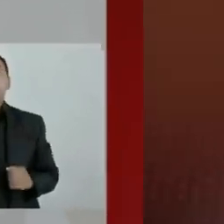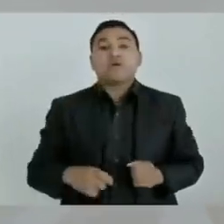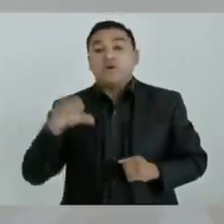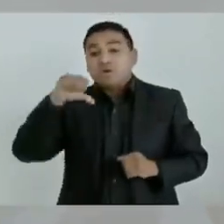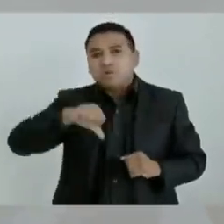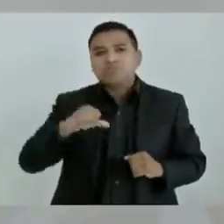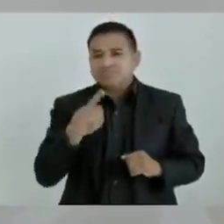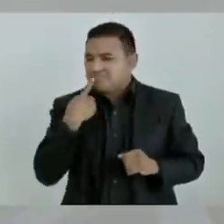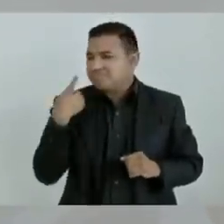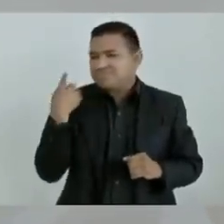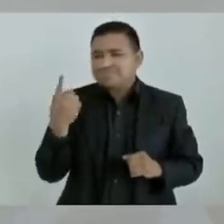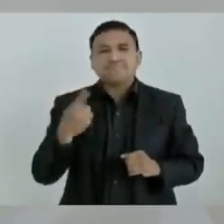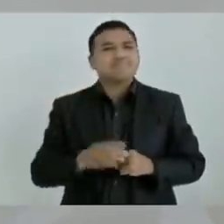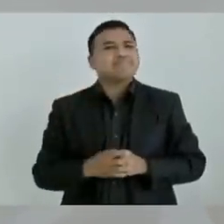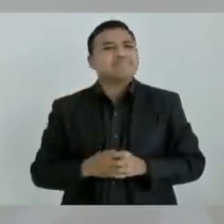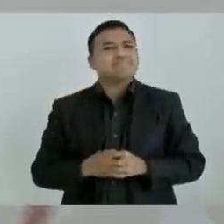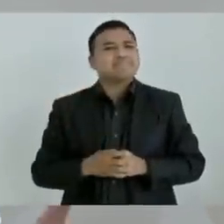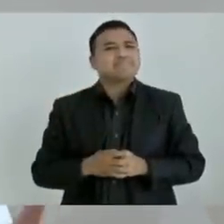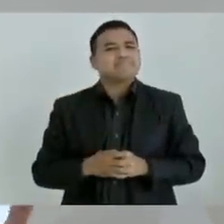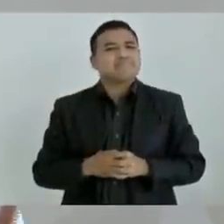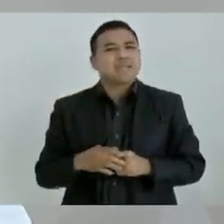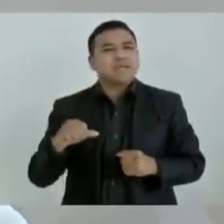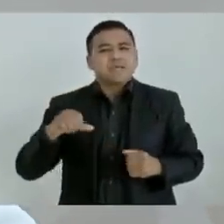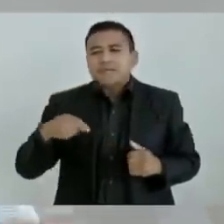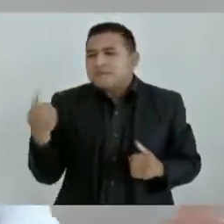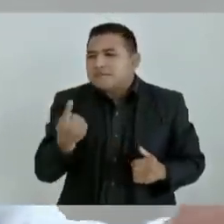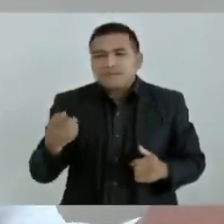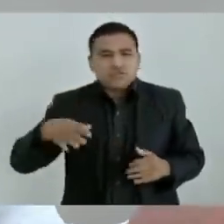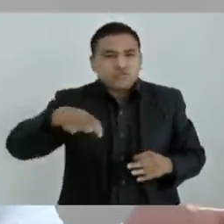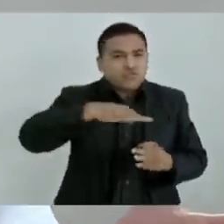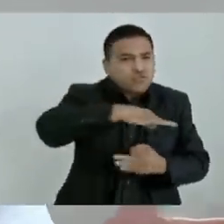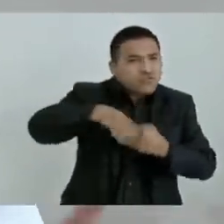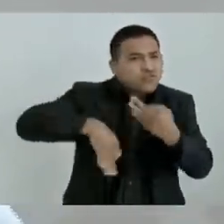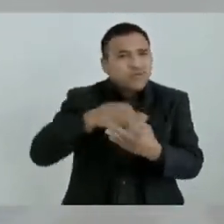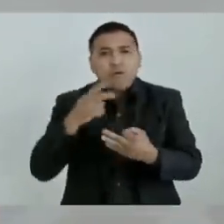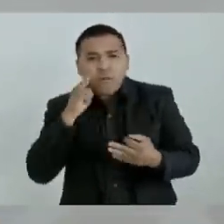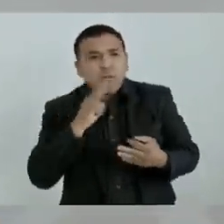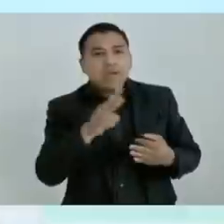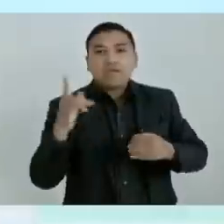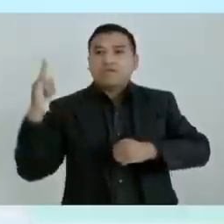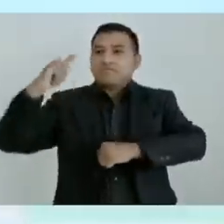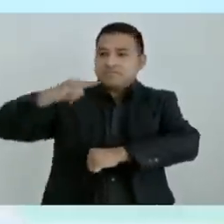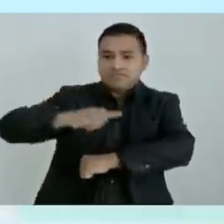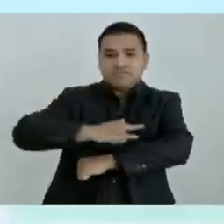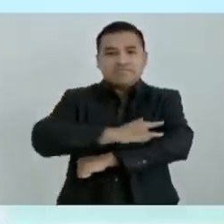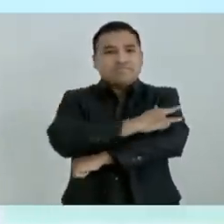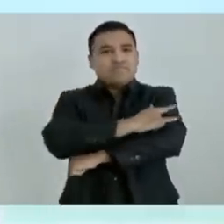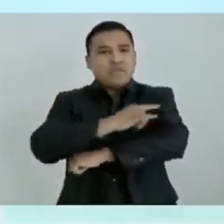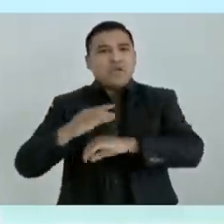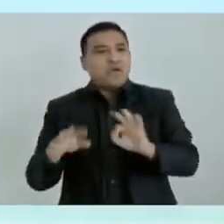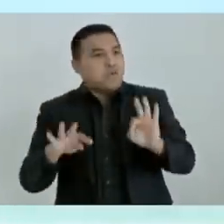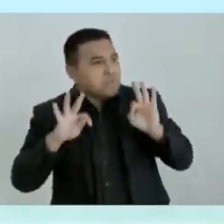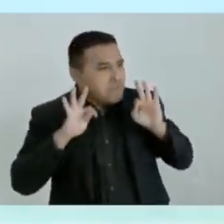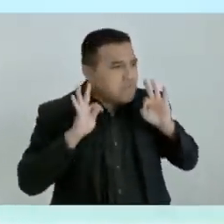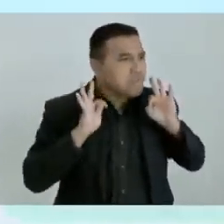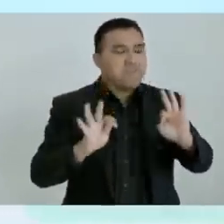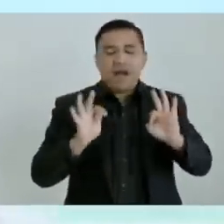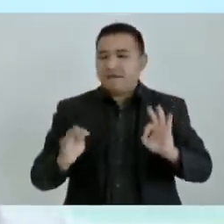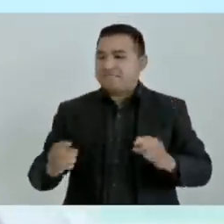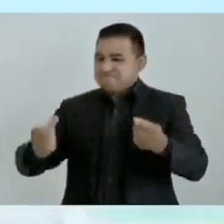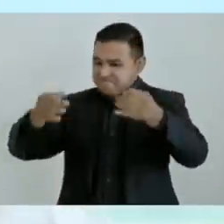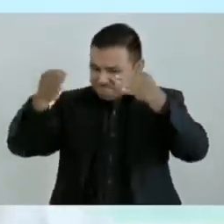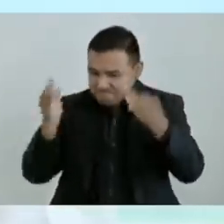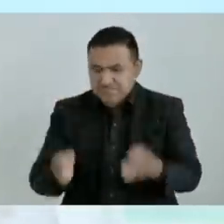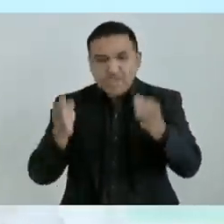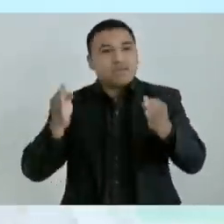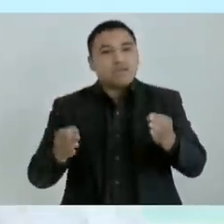Hoy podemos decir que tenemos un aeropuerto digno y